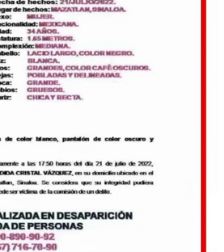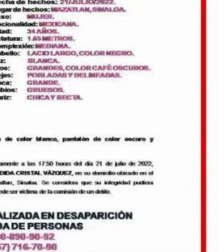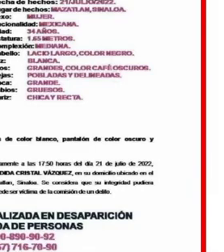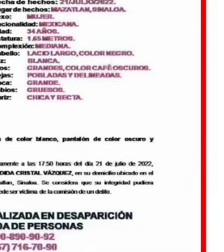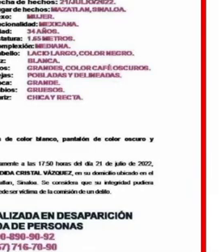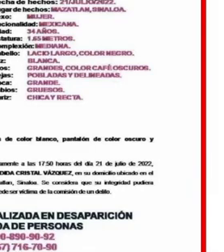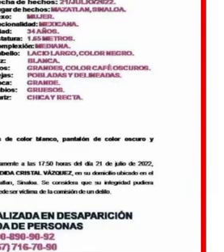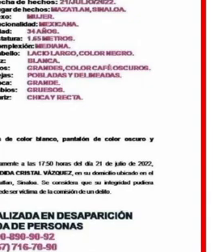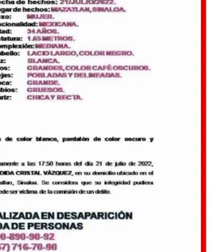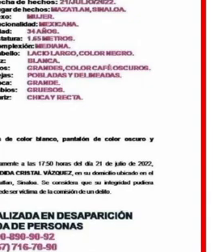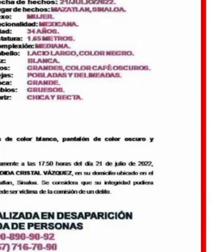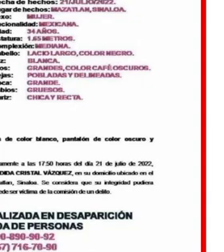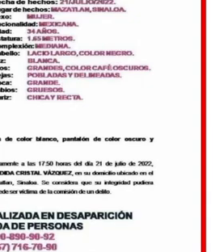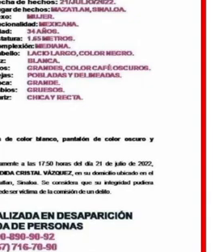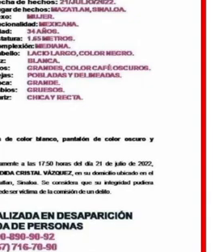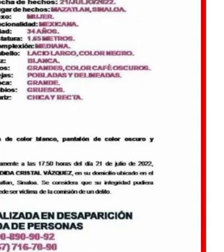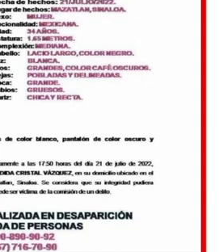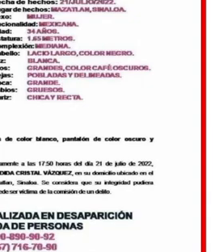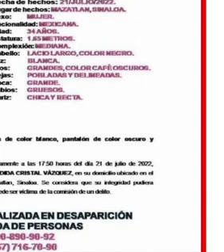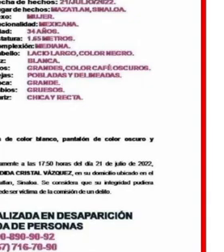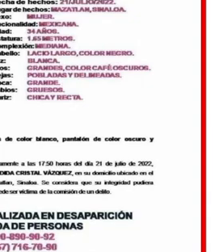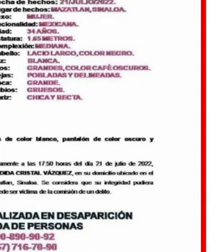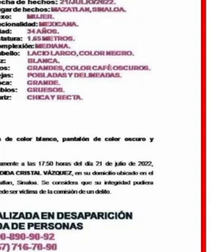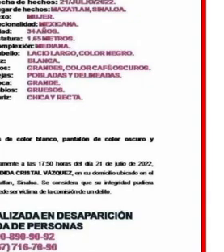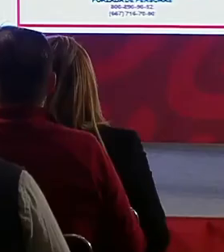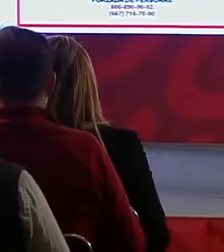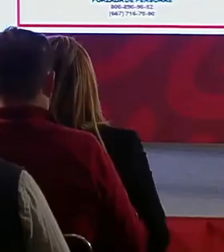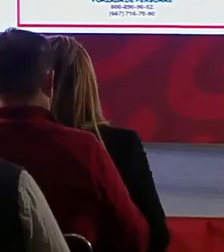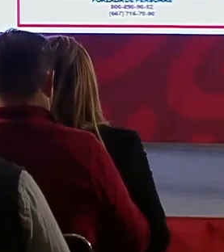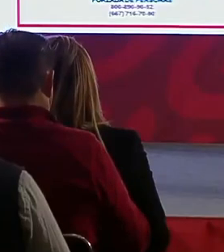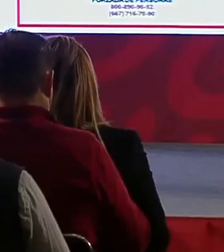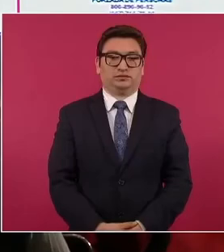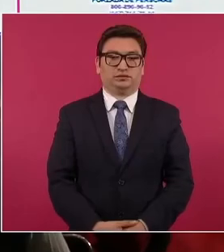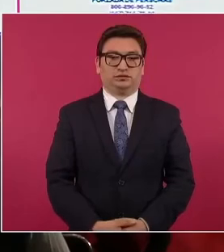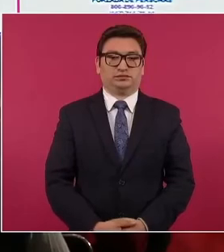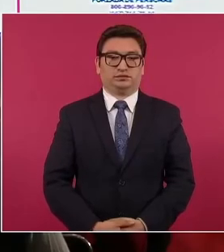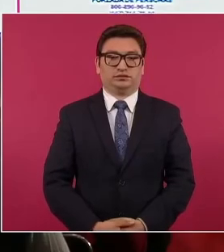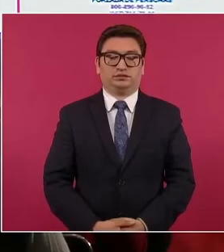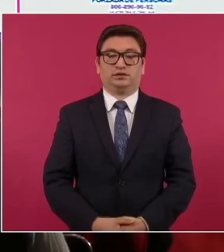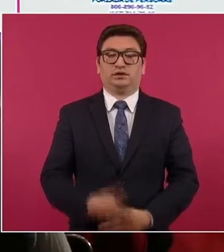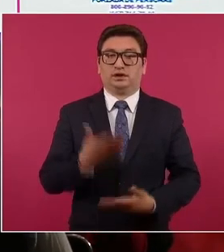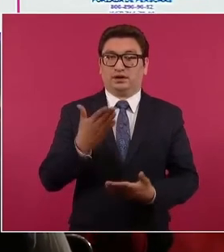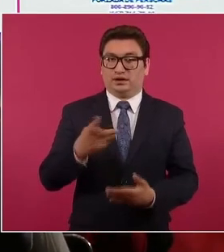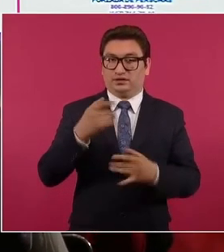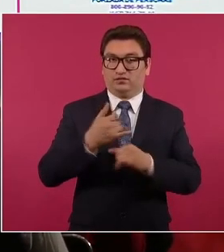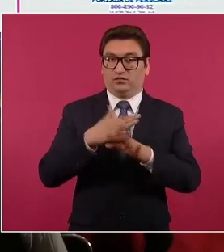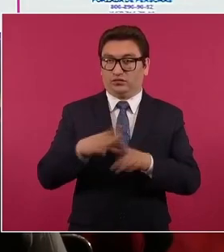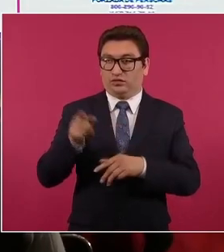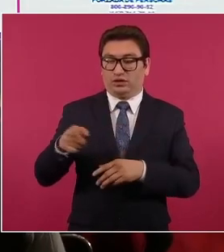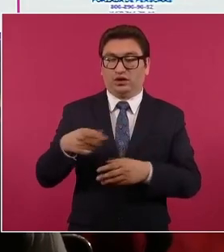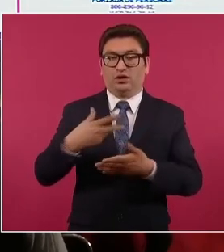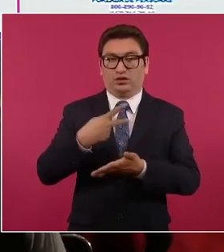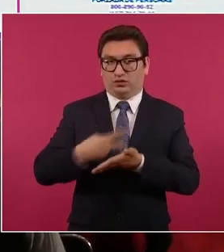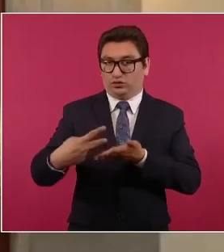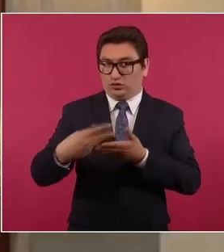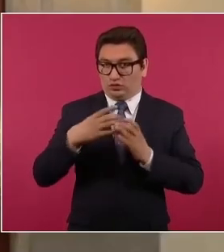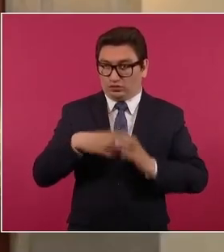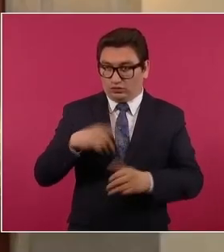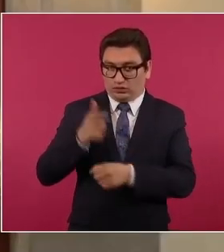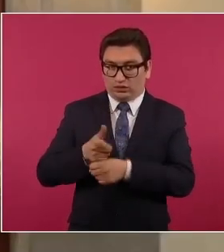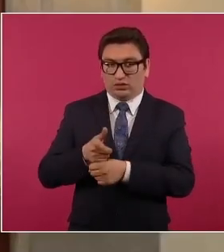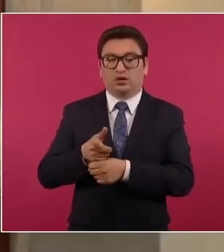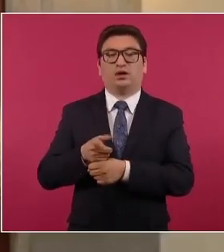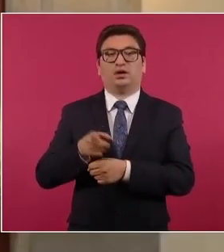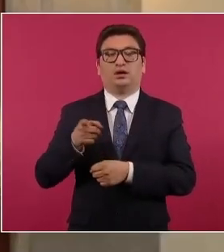directora de comunicación de la Policía de Mazatlán, informar que el cuerpo que se encontró el